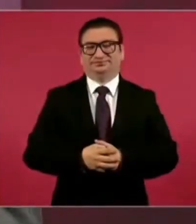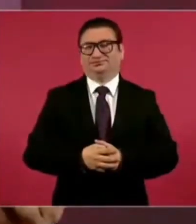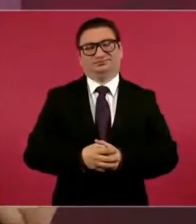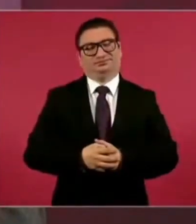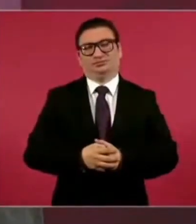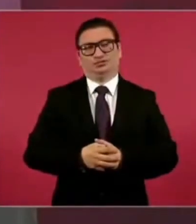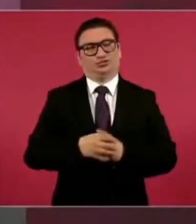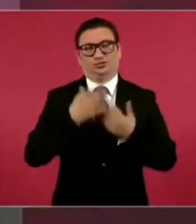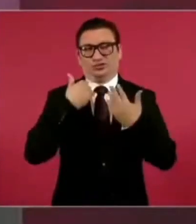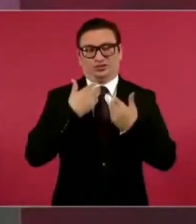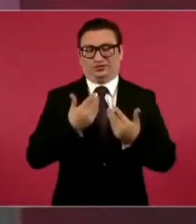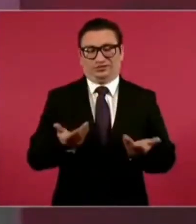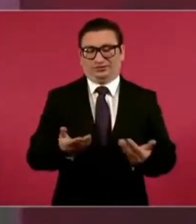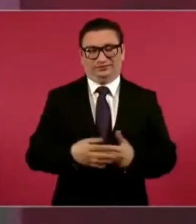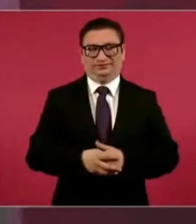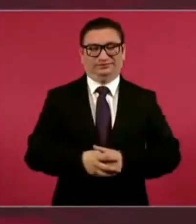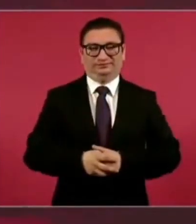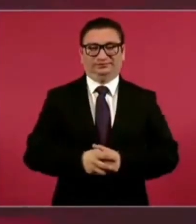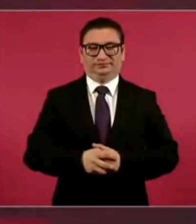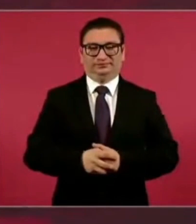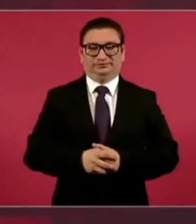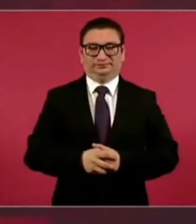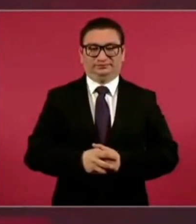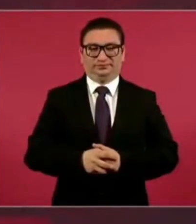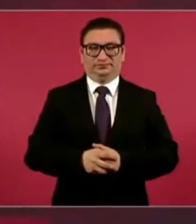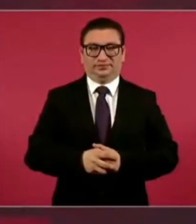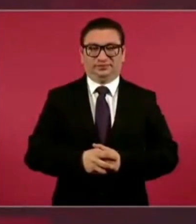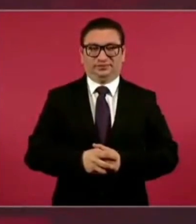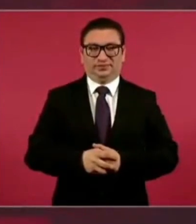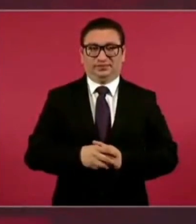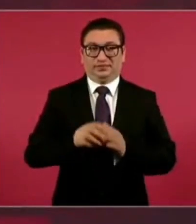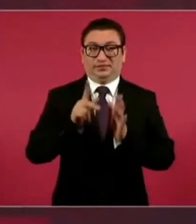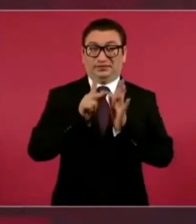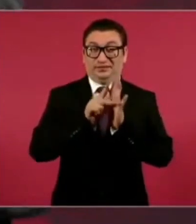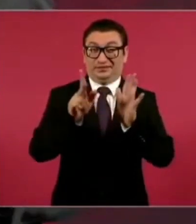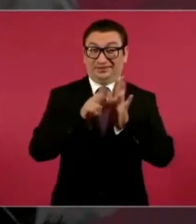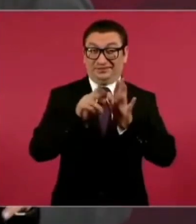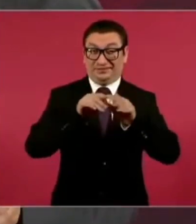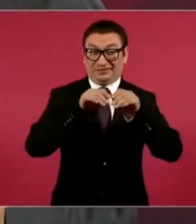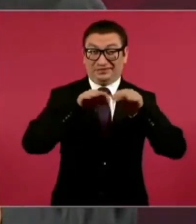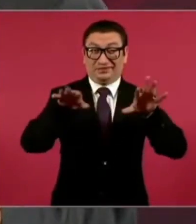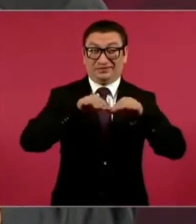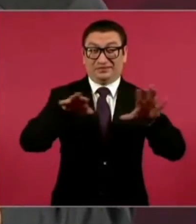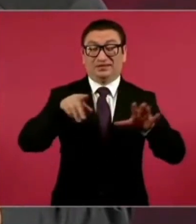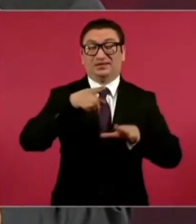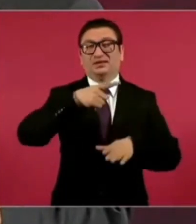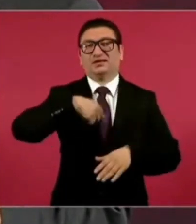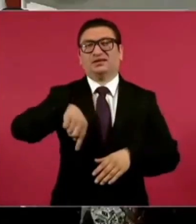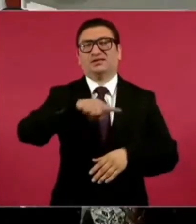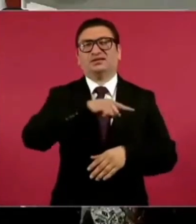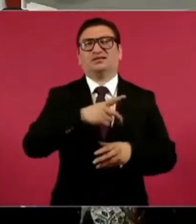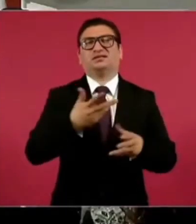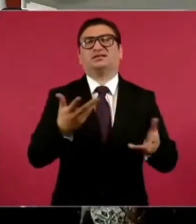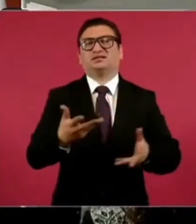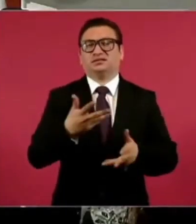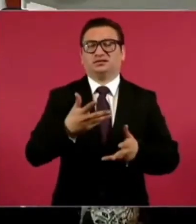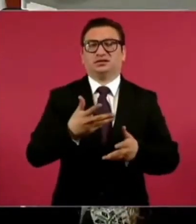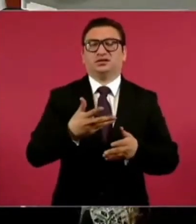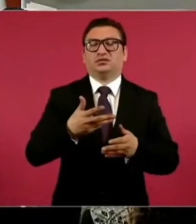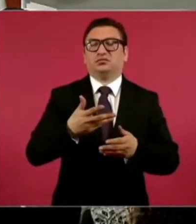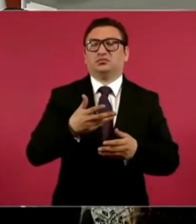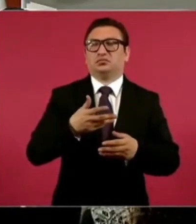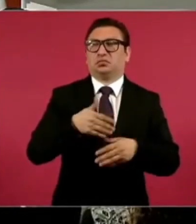no están completamente entregados